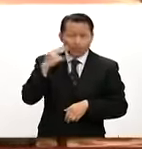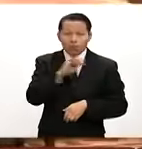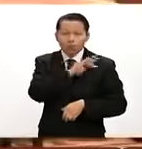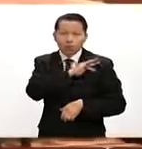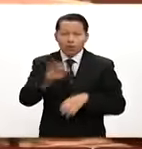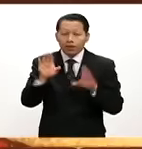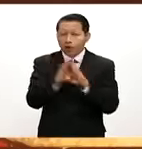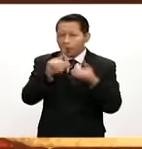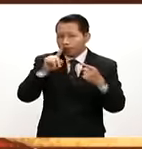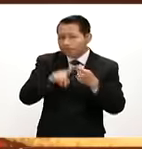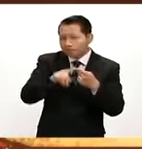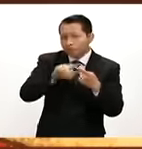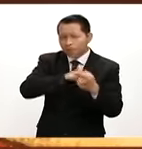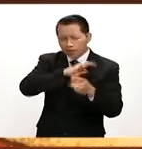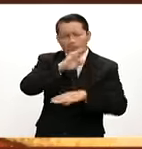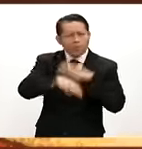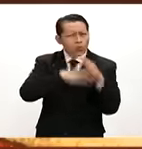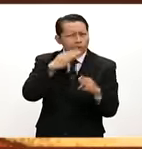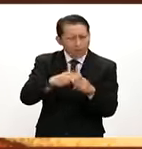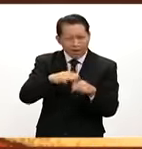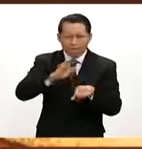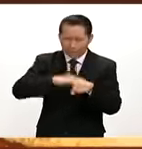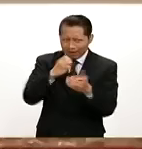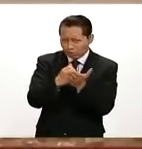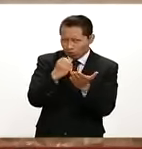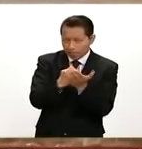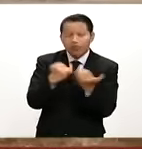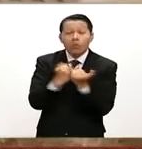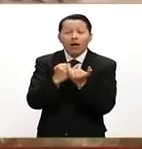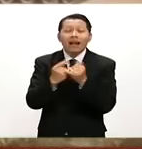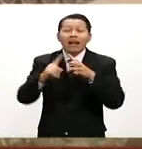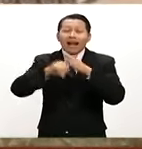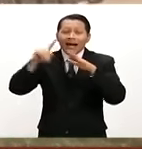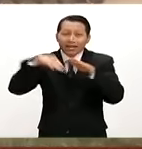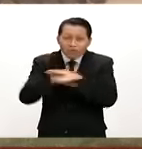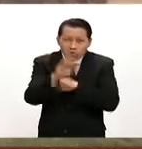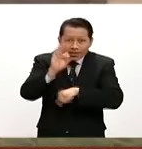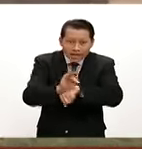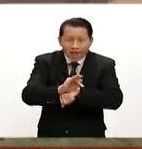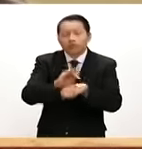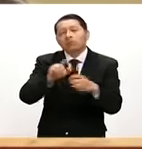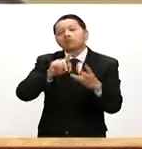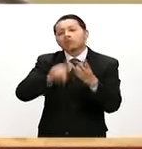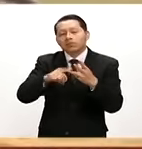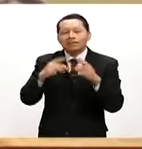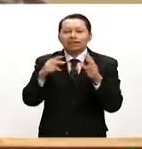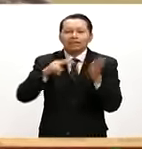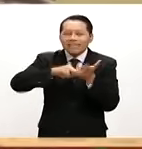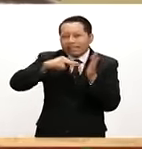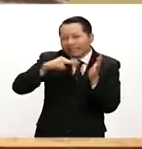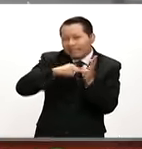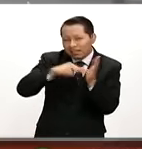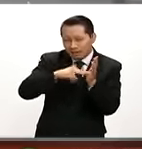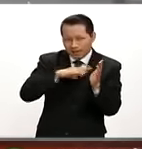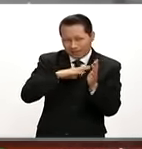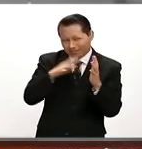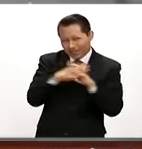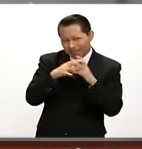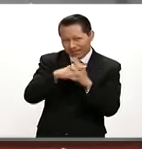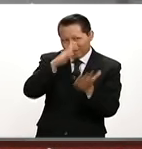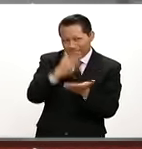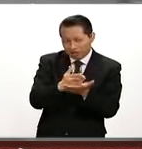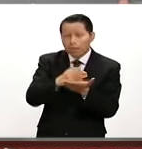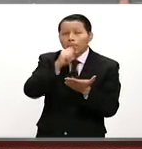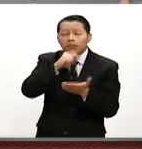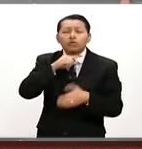reactivación de la economía mundial, la crisis de refugiados, la guerra en Siria y la emisión de gases contaminantes. China y los Estados